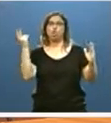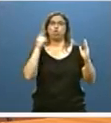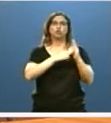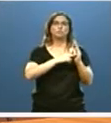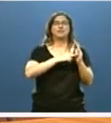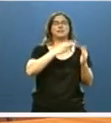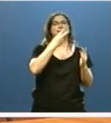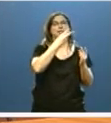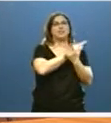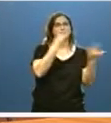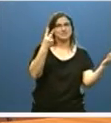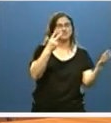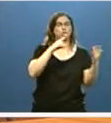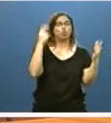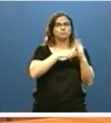-2020.